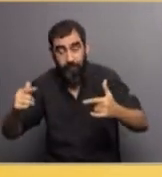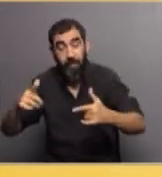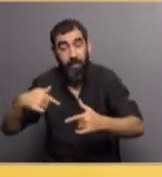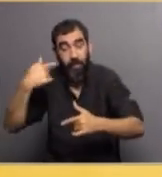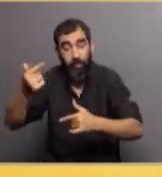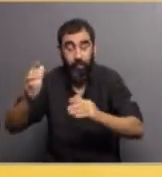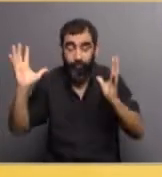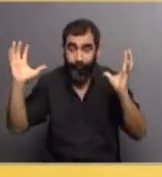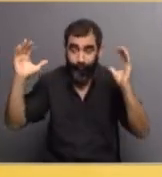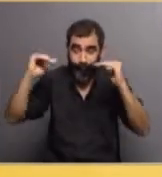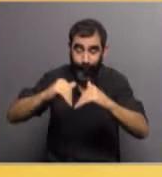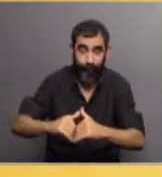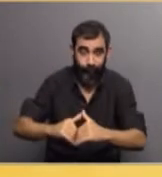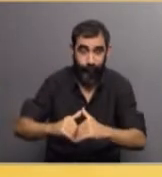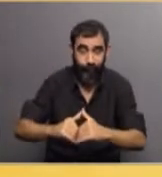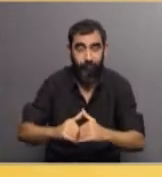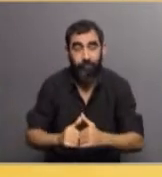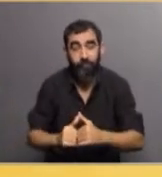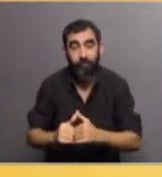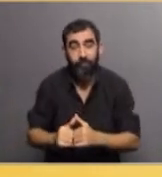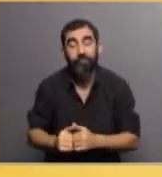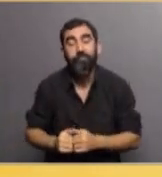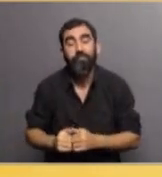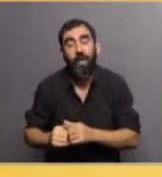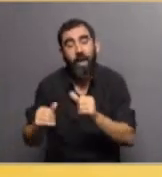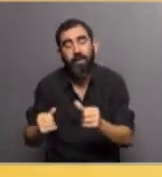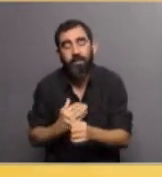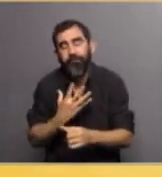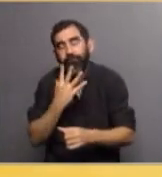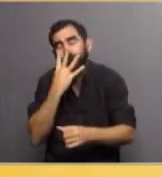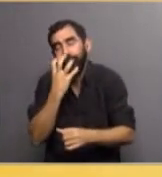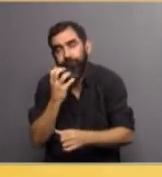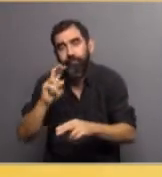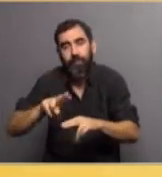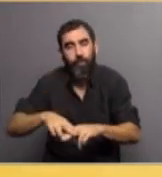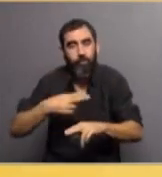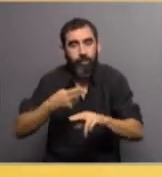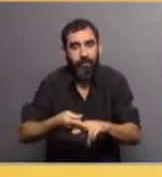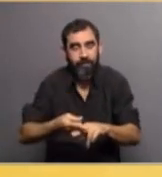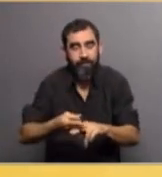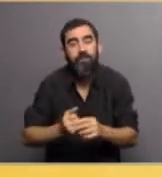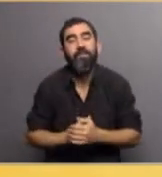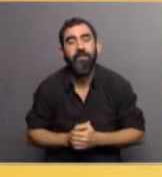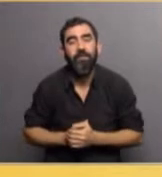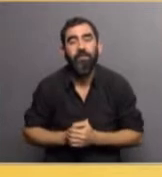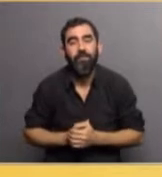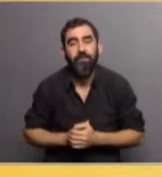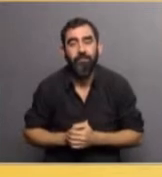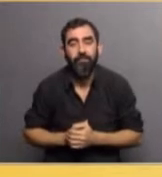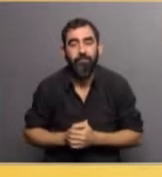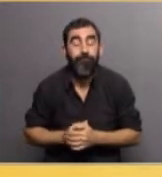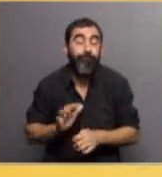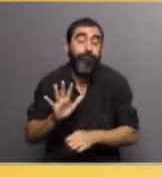derrumbe, que genera, como bien dijiste, esa congoja en Daniel de nuevo. Y bueno, es como